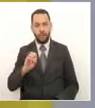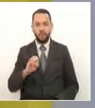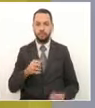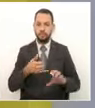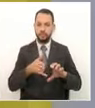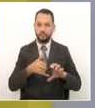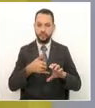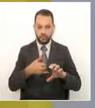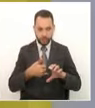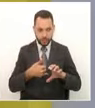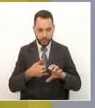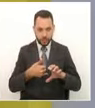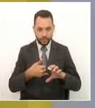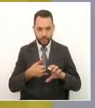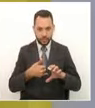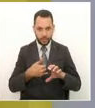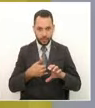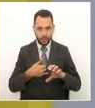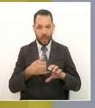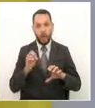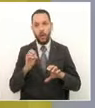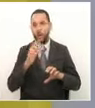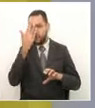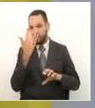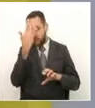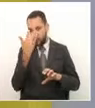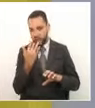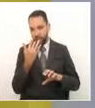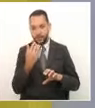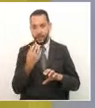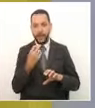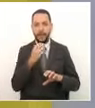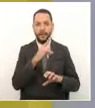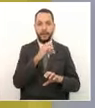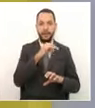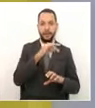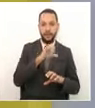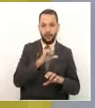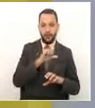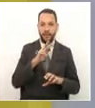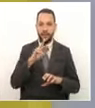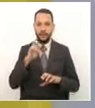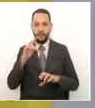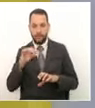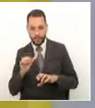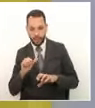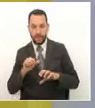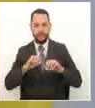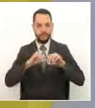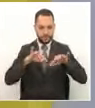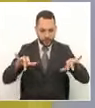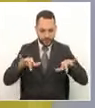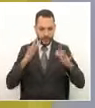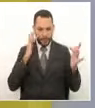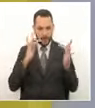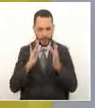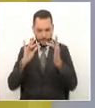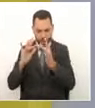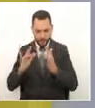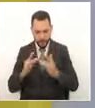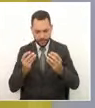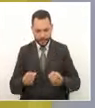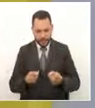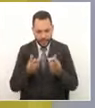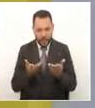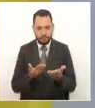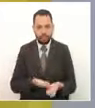a través de la red social de Facebook Línea Amiga. Estas son líneas de atención habilitadas para el beneficio